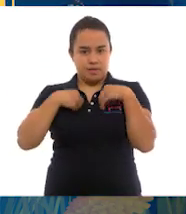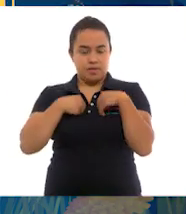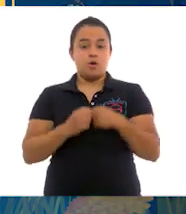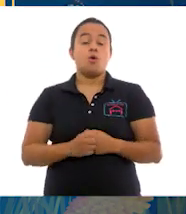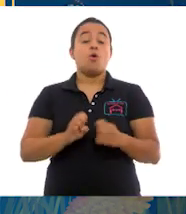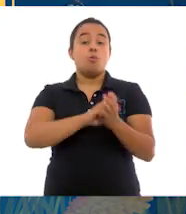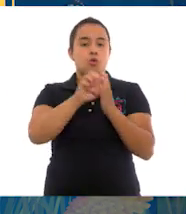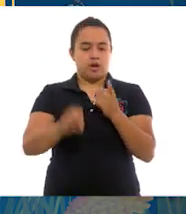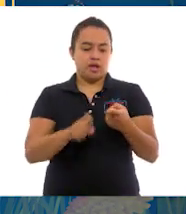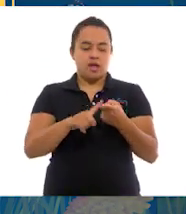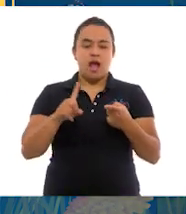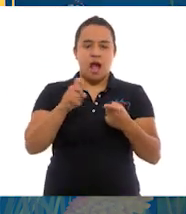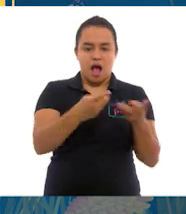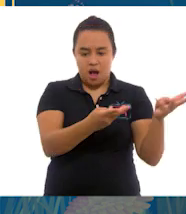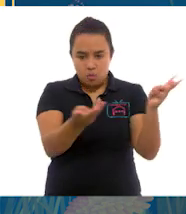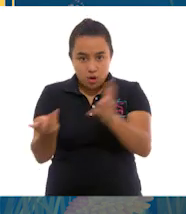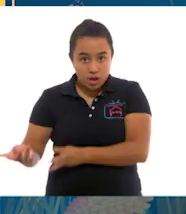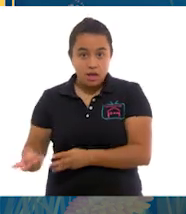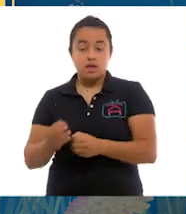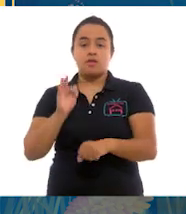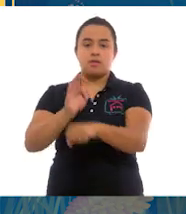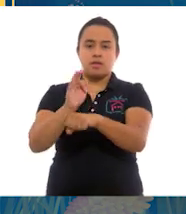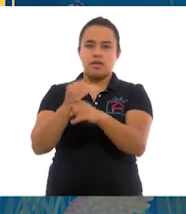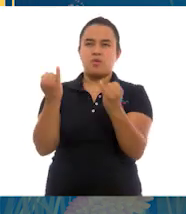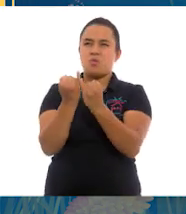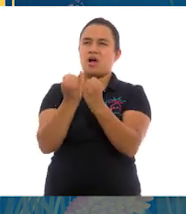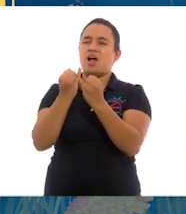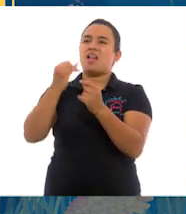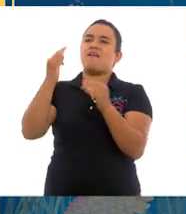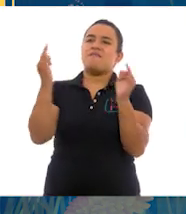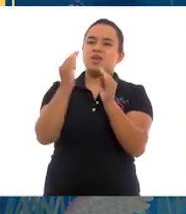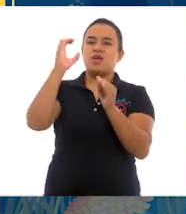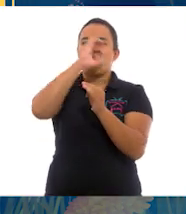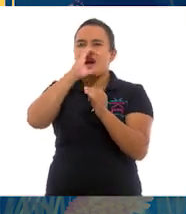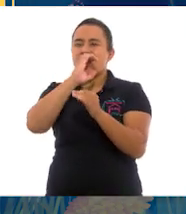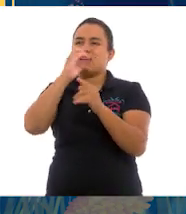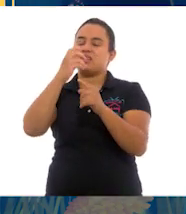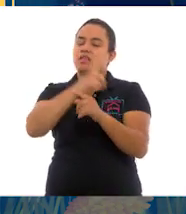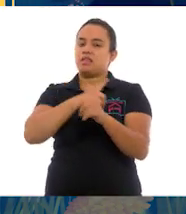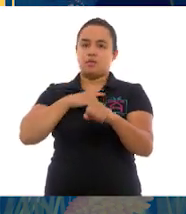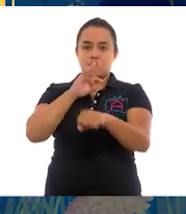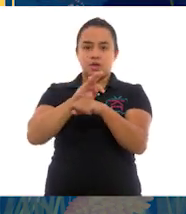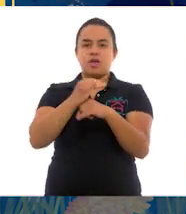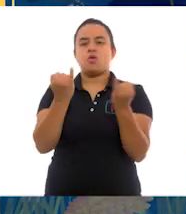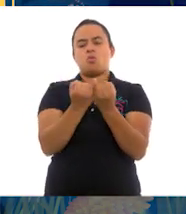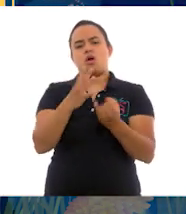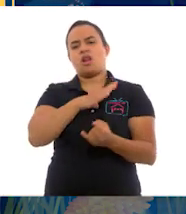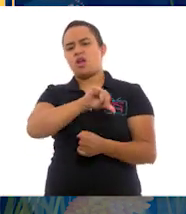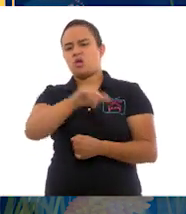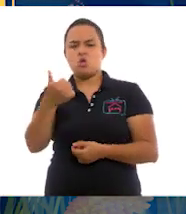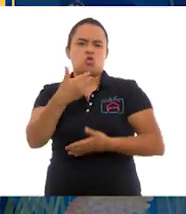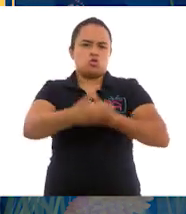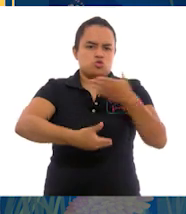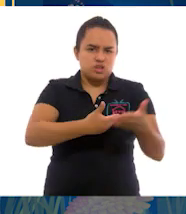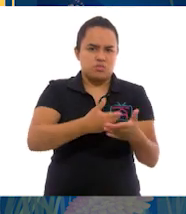agua, la pesca, la protección contra el cambio climático y entre otros servicios.